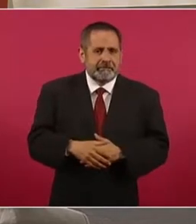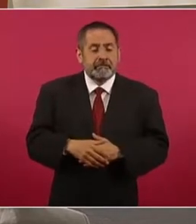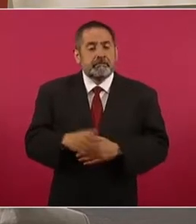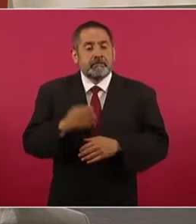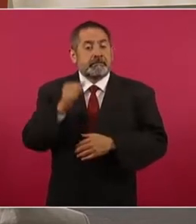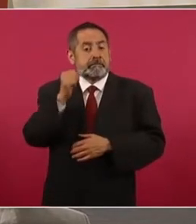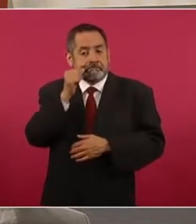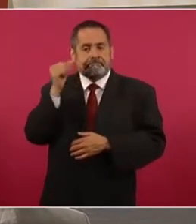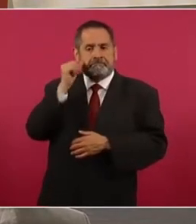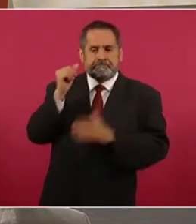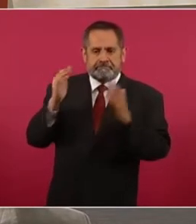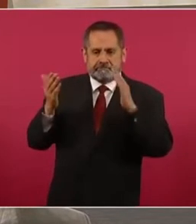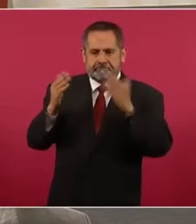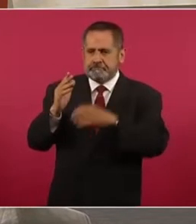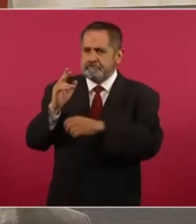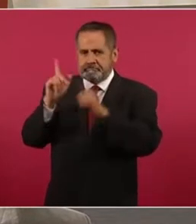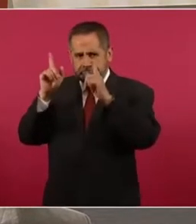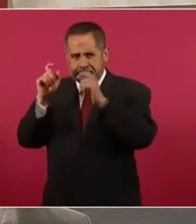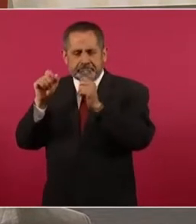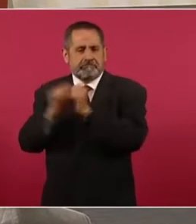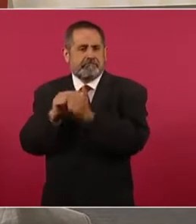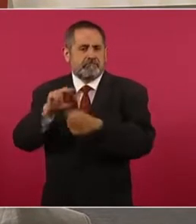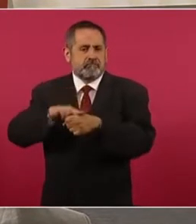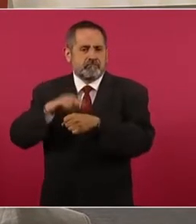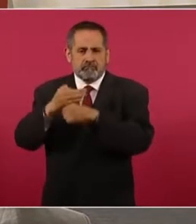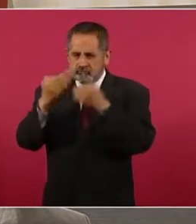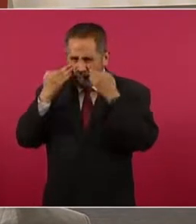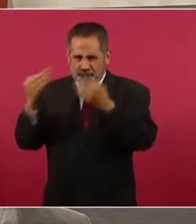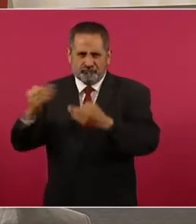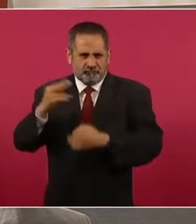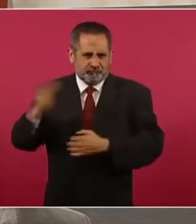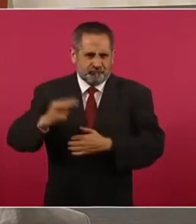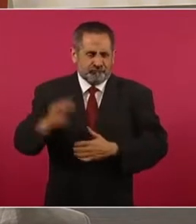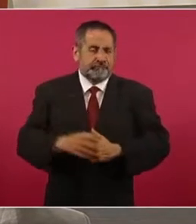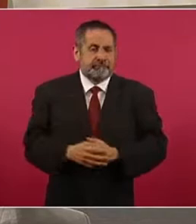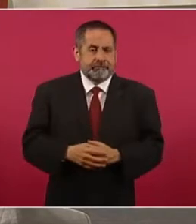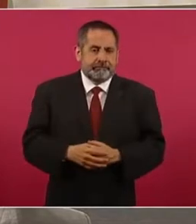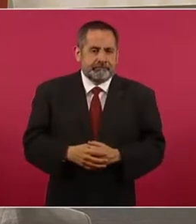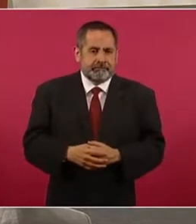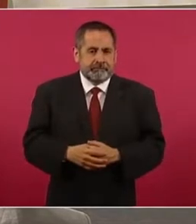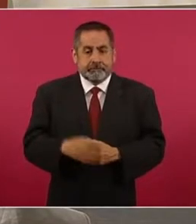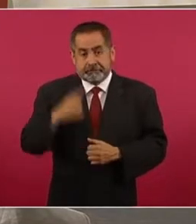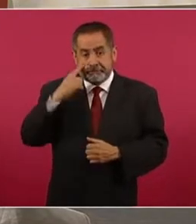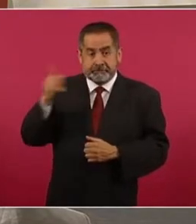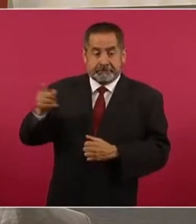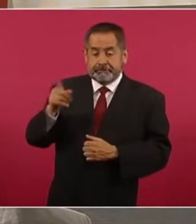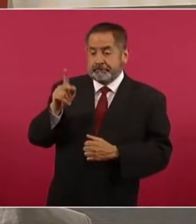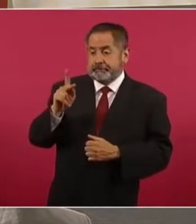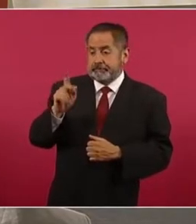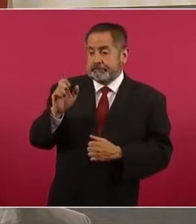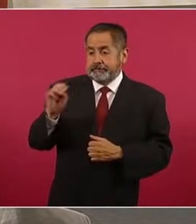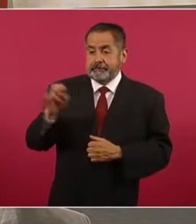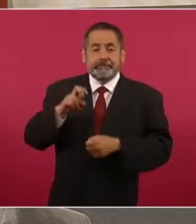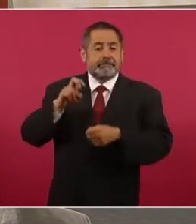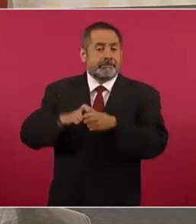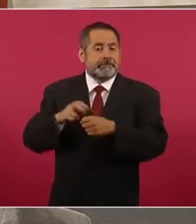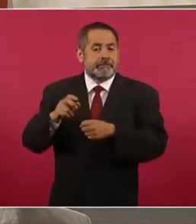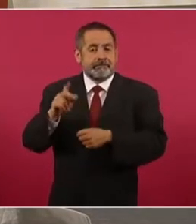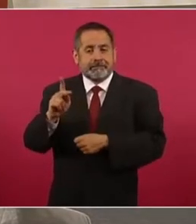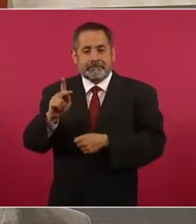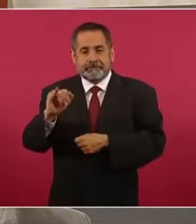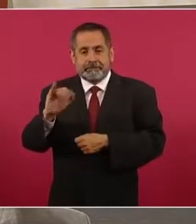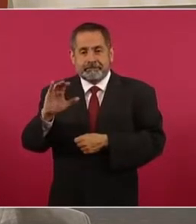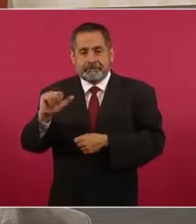tomadas ayer con notario público. En anaquel del hospital de Pemex en Picacho, la que publicó